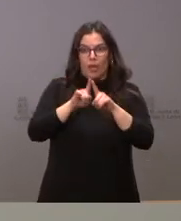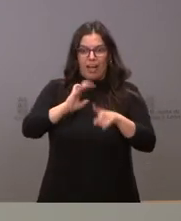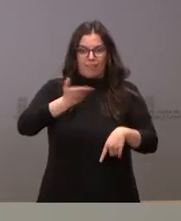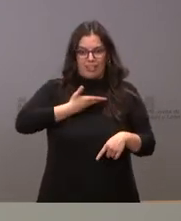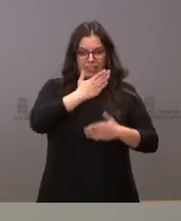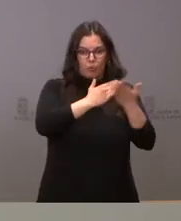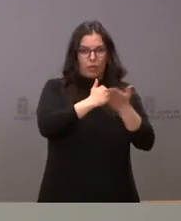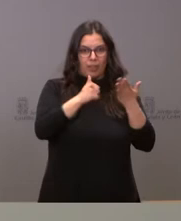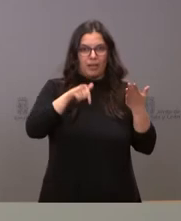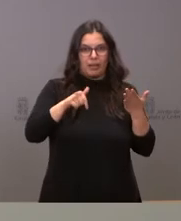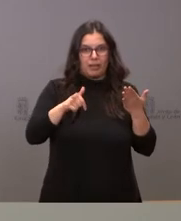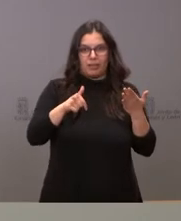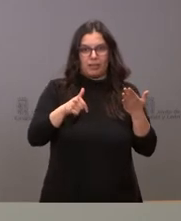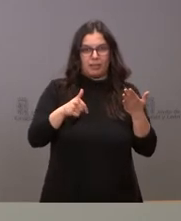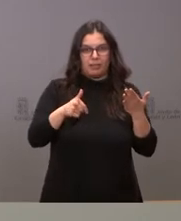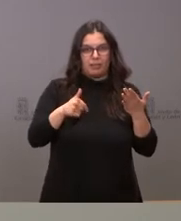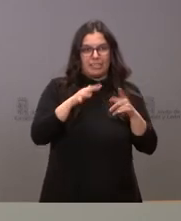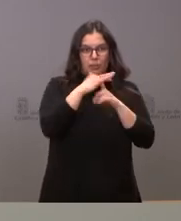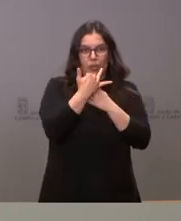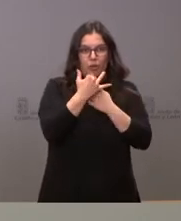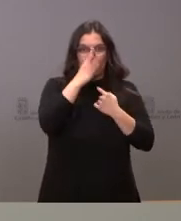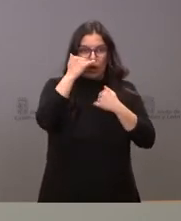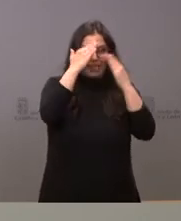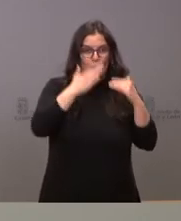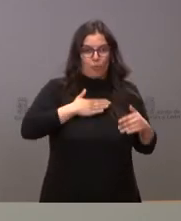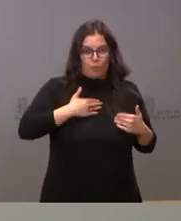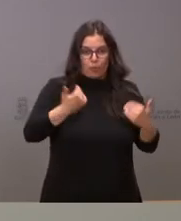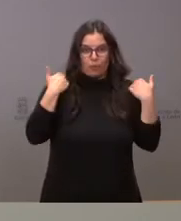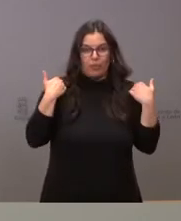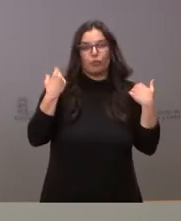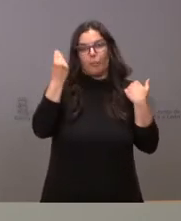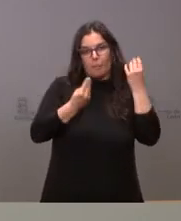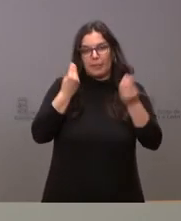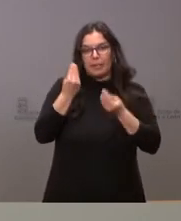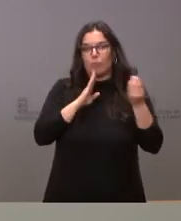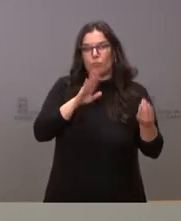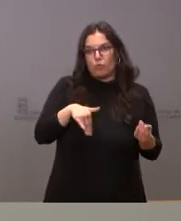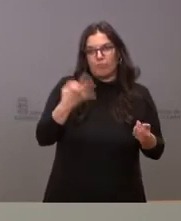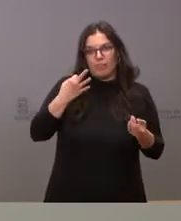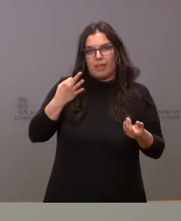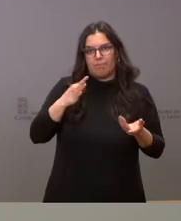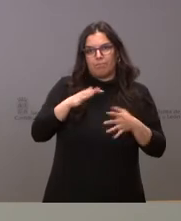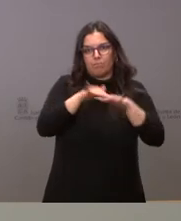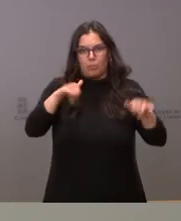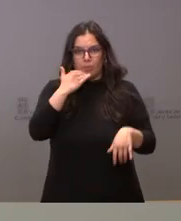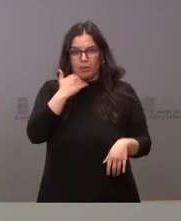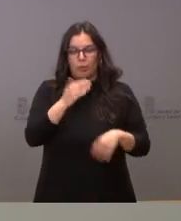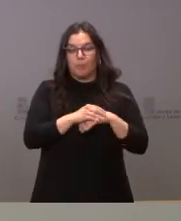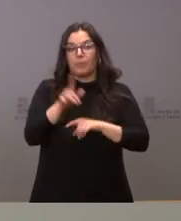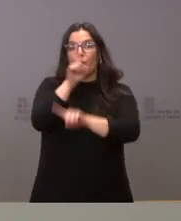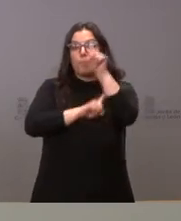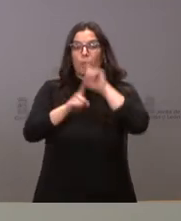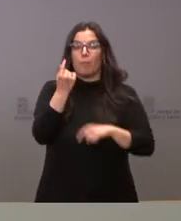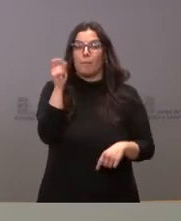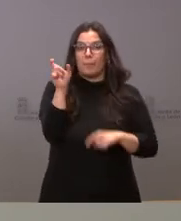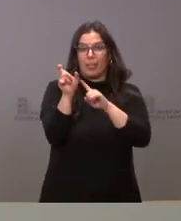comunidad autónoma esta situación que nos parece oportuno ir corrigiendo. El problema de la inflación no